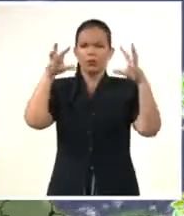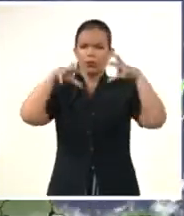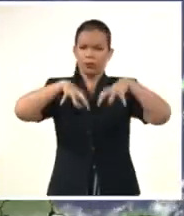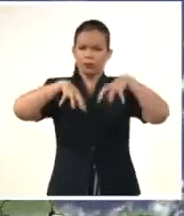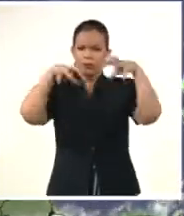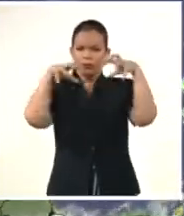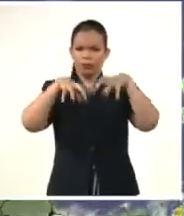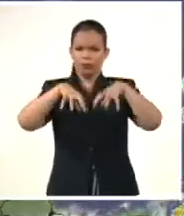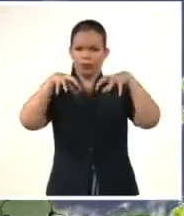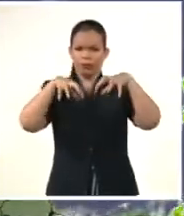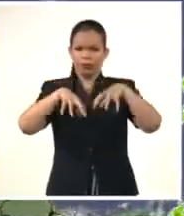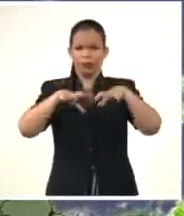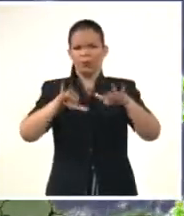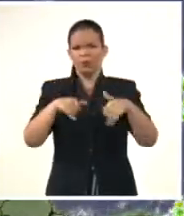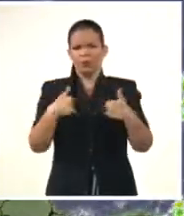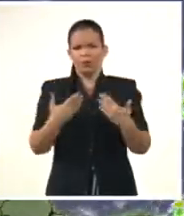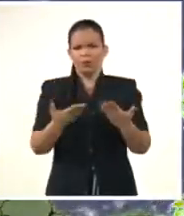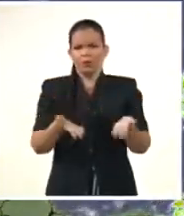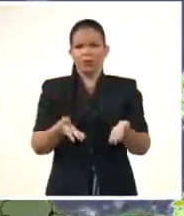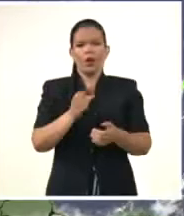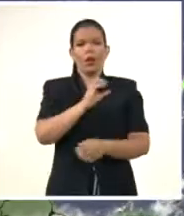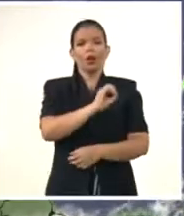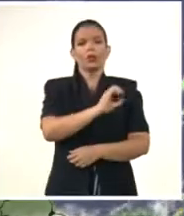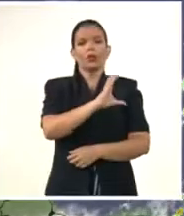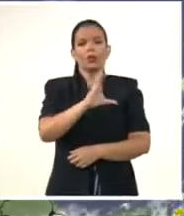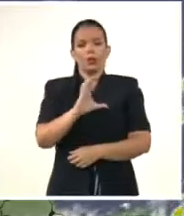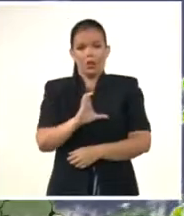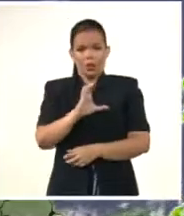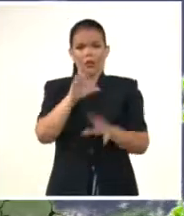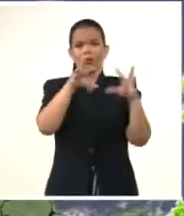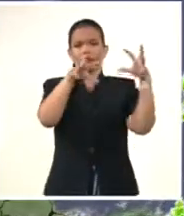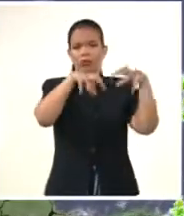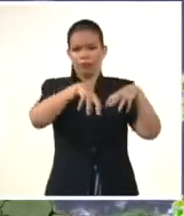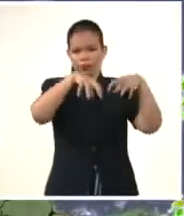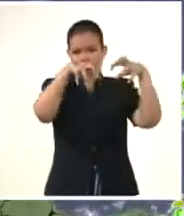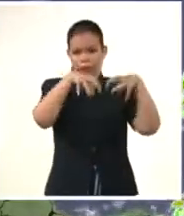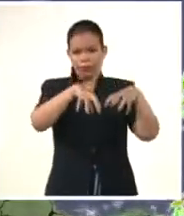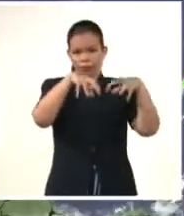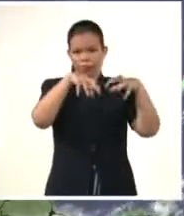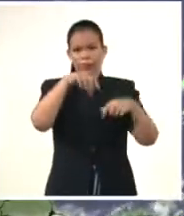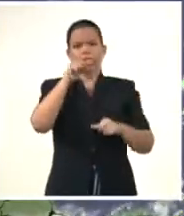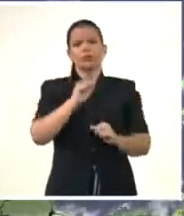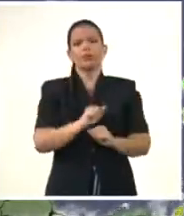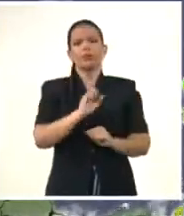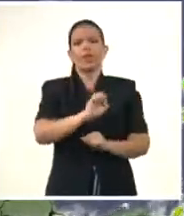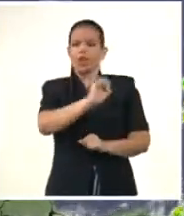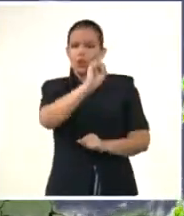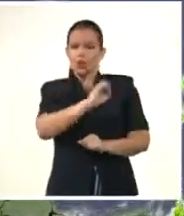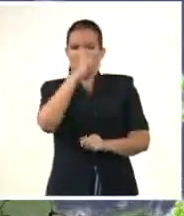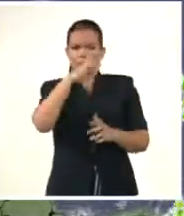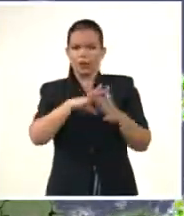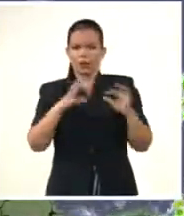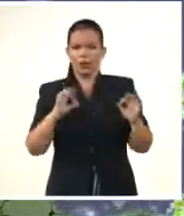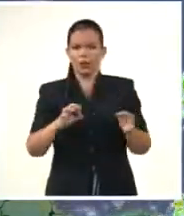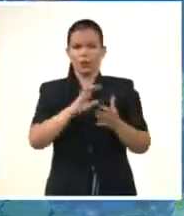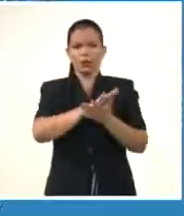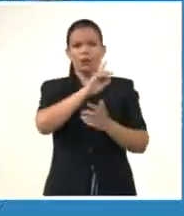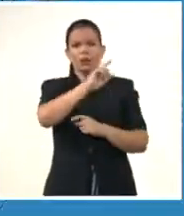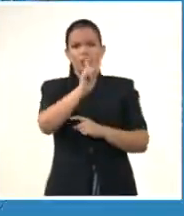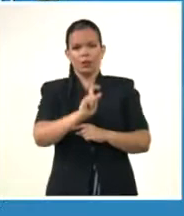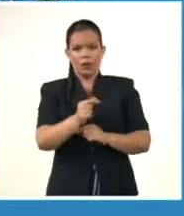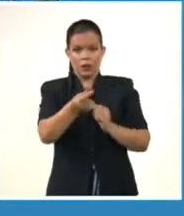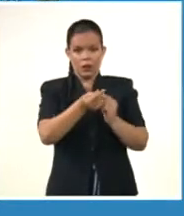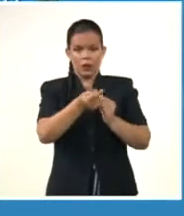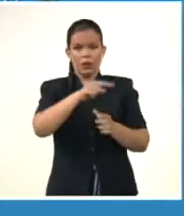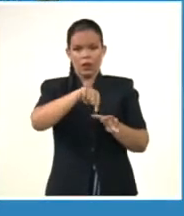concentrada en las provincias occidentales, donde ya ha estado lloviendo en algunas localidades al sur de Artemisa, de Mayabeca y en las cercanías de la Isla de la